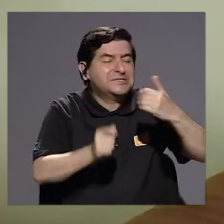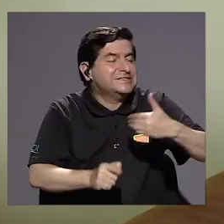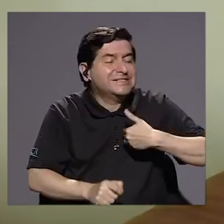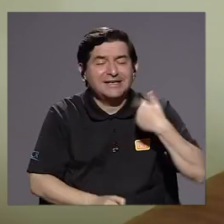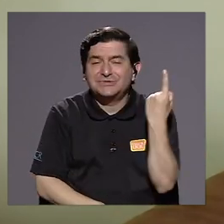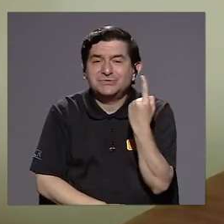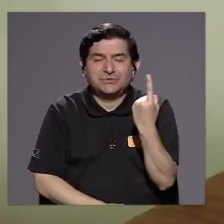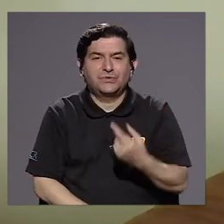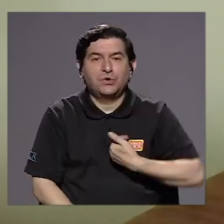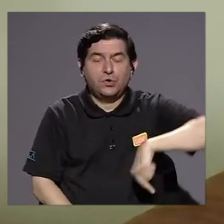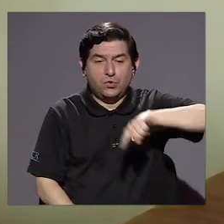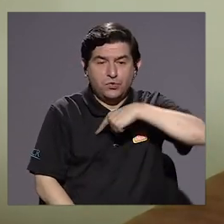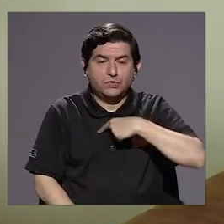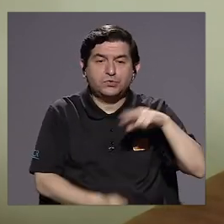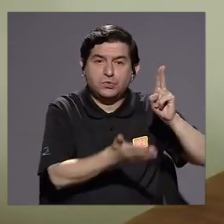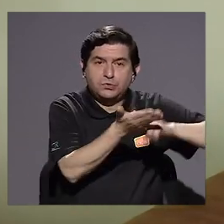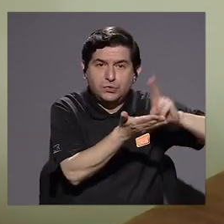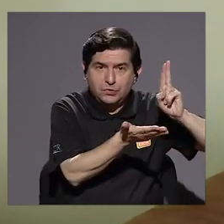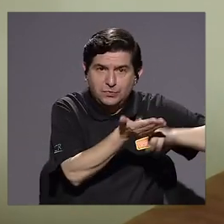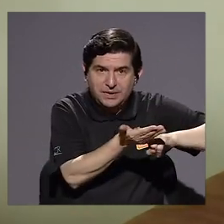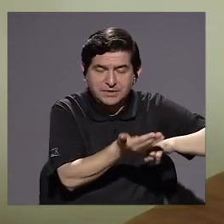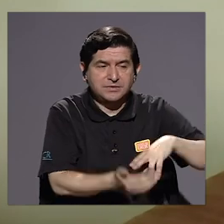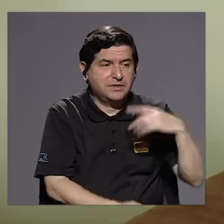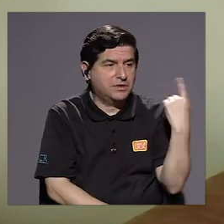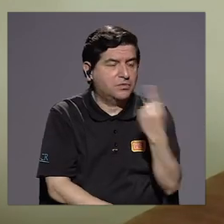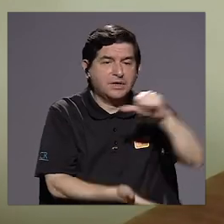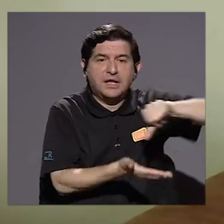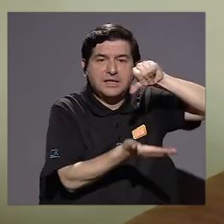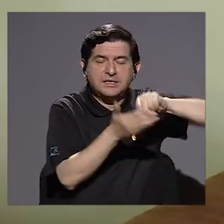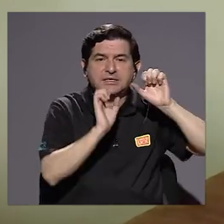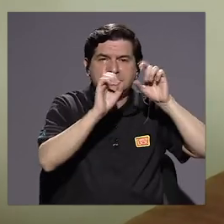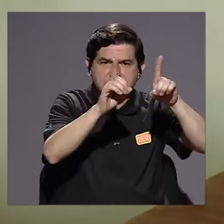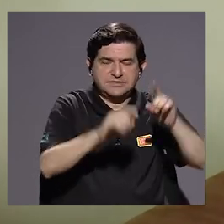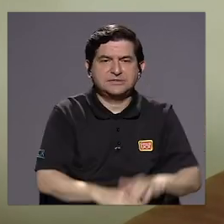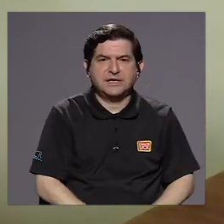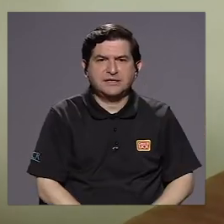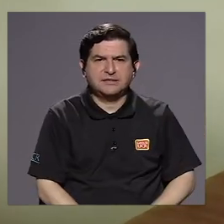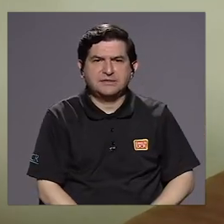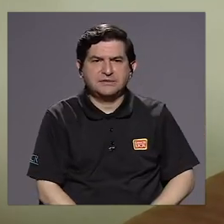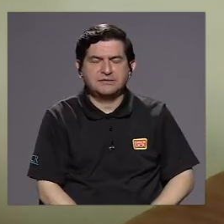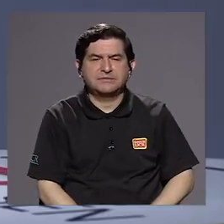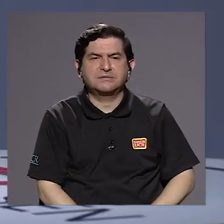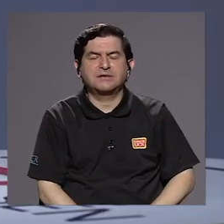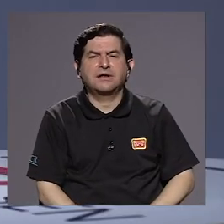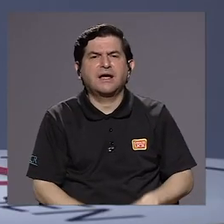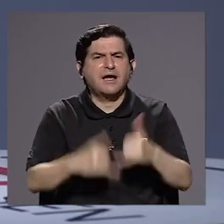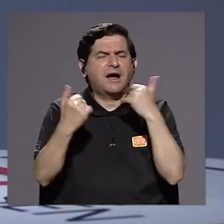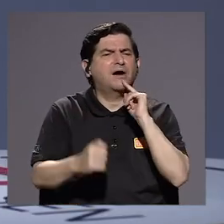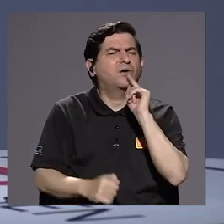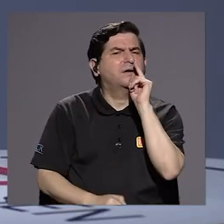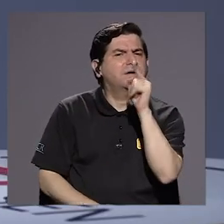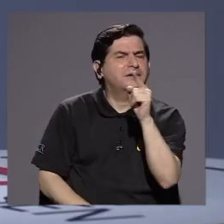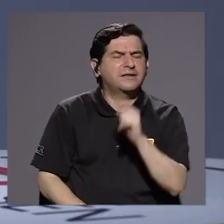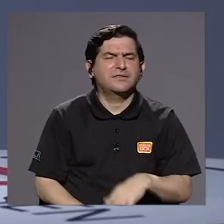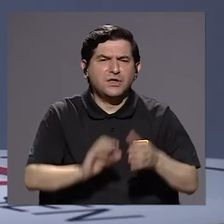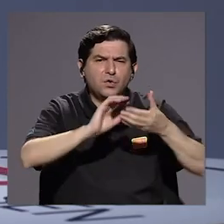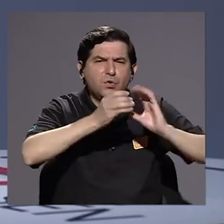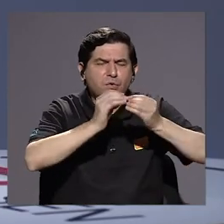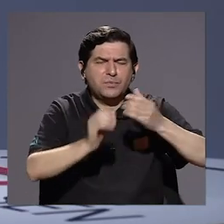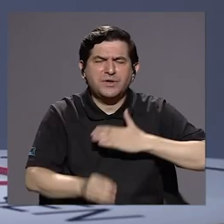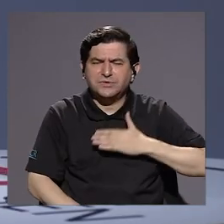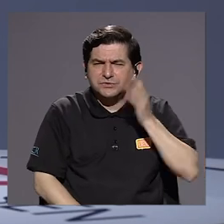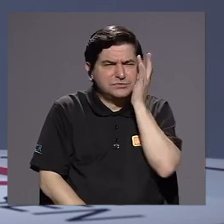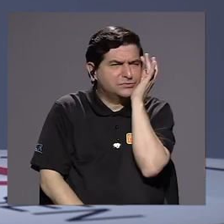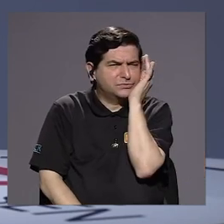Nosotros teníamos la matrícula de cada centro educativo. Doña Giselle, ahora que usted estaba mencionando datos, a mí me